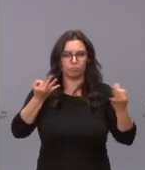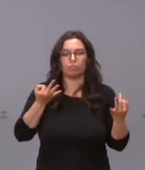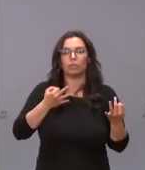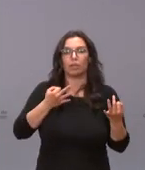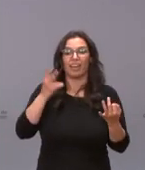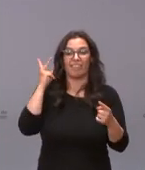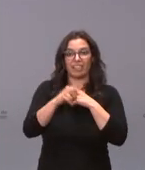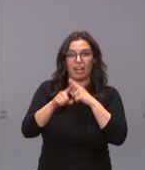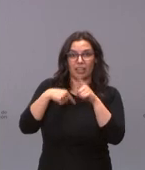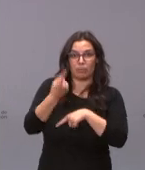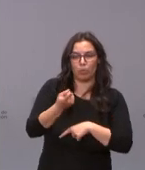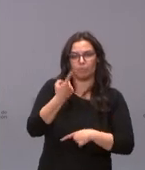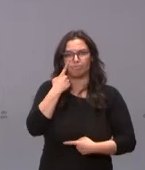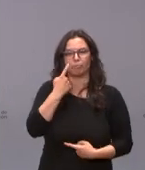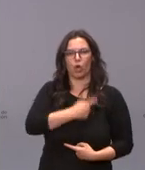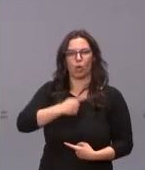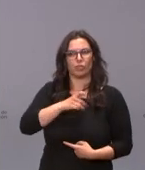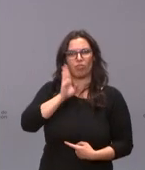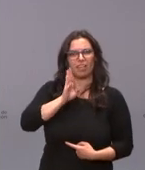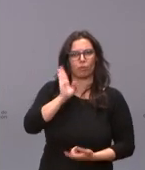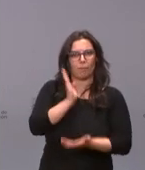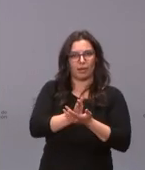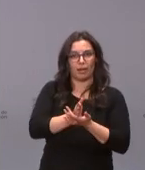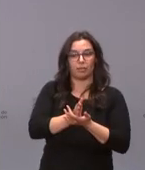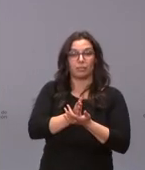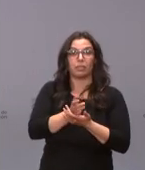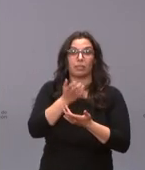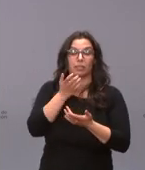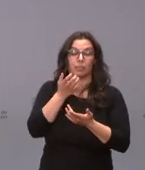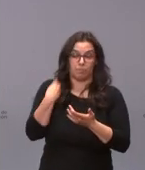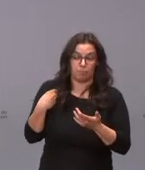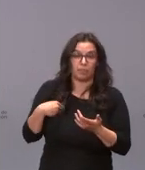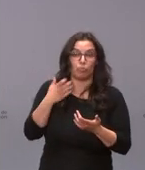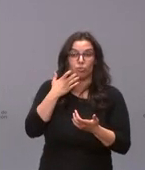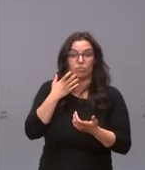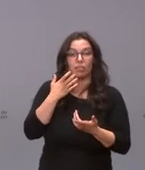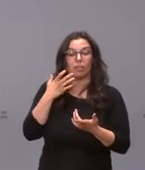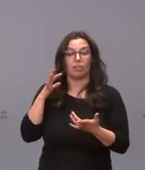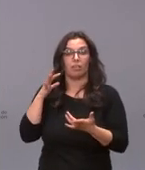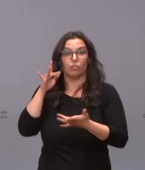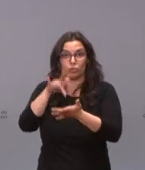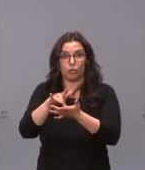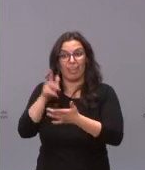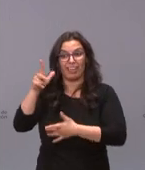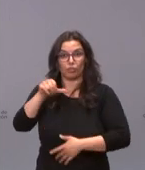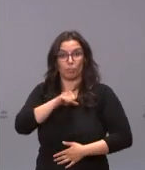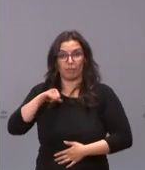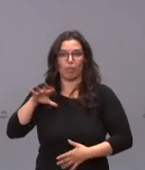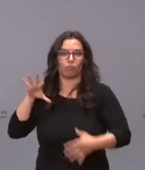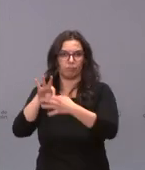comisión de ilícitos penales que se aplicará evidentemente en la parte en la que ejercen actividades sujetas a derecho privado.